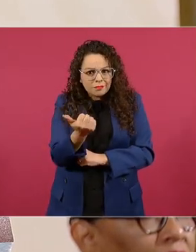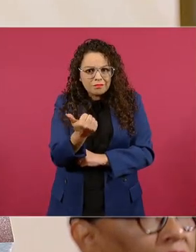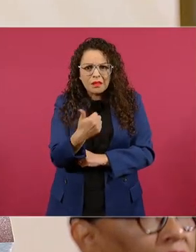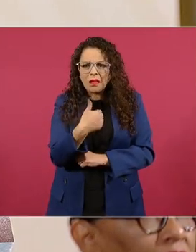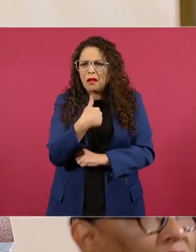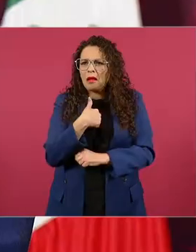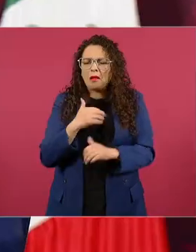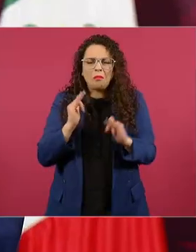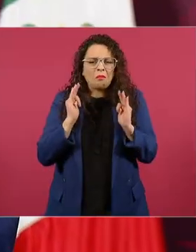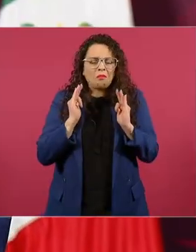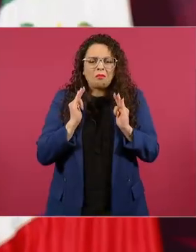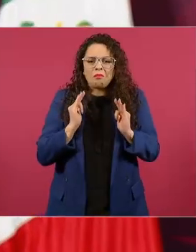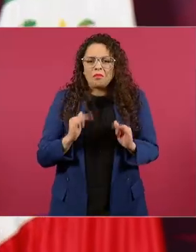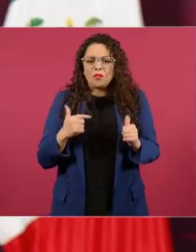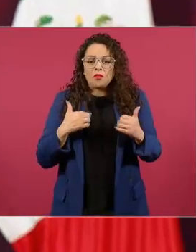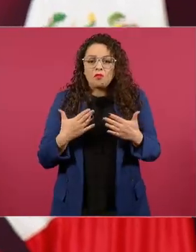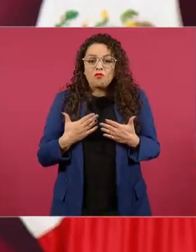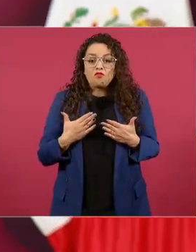primero